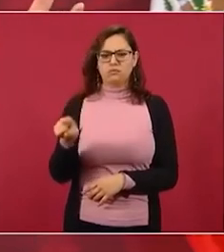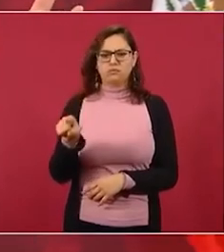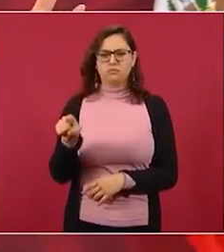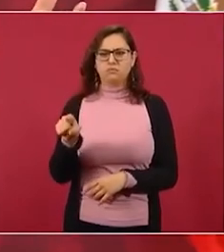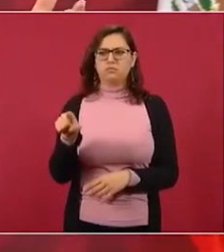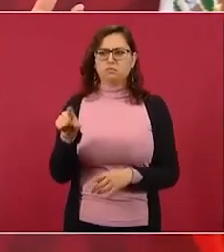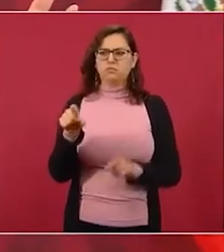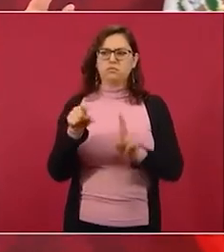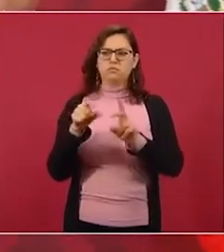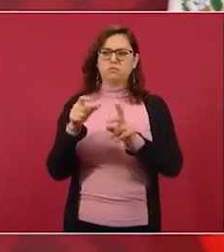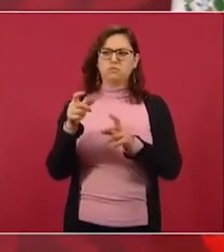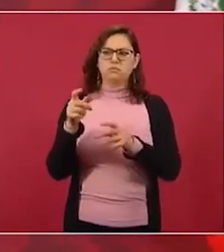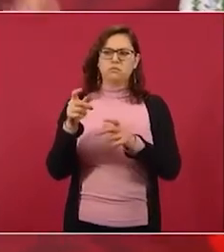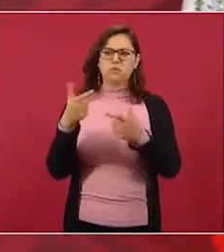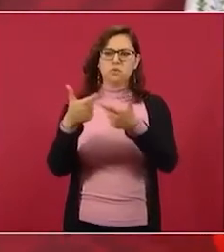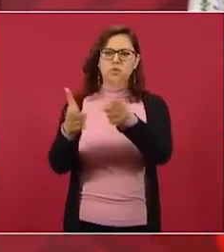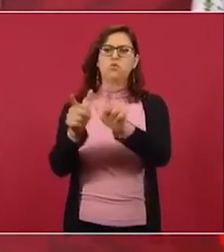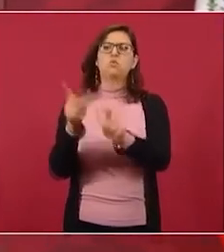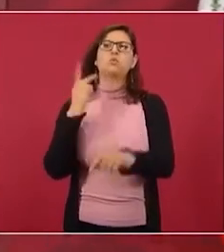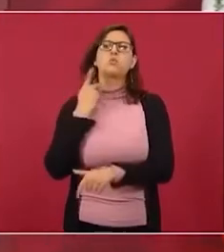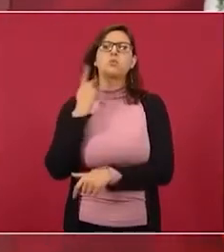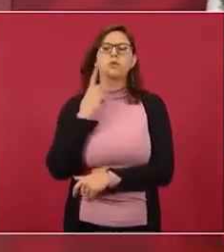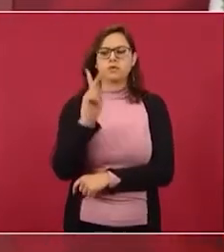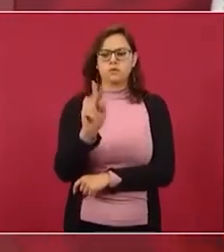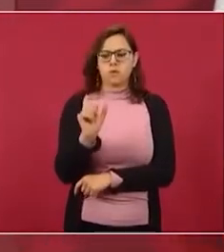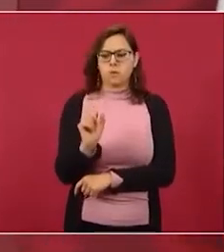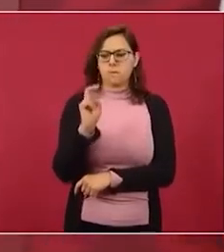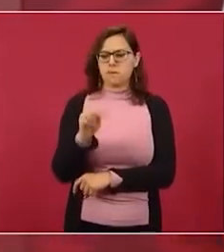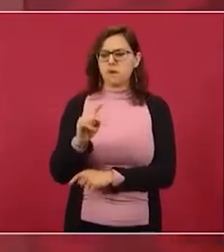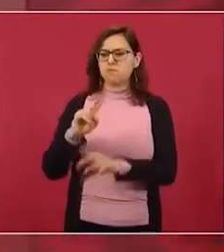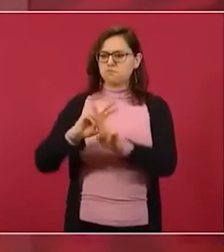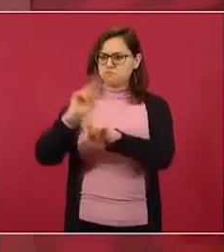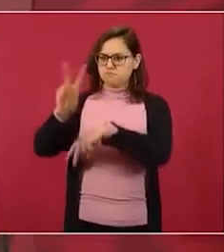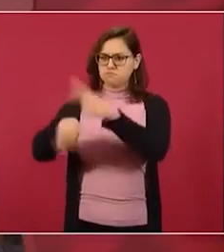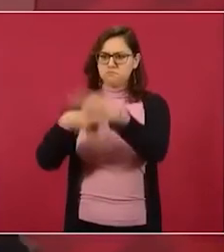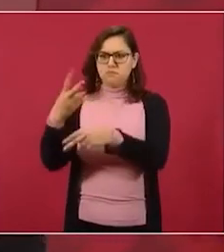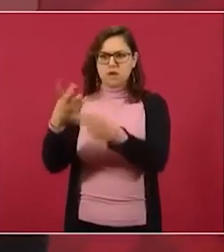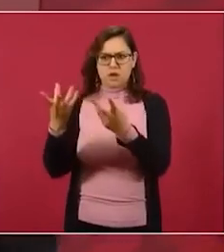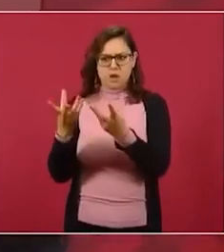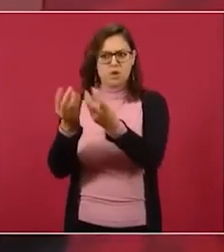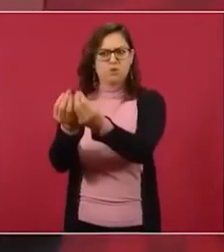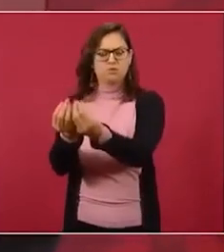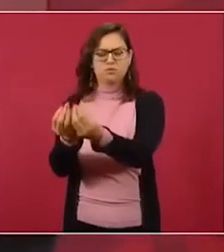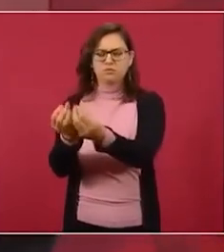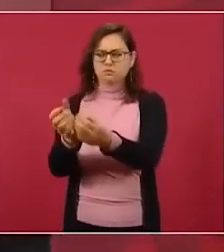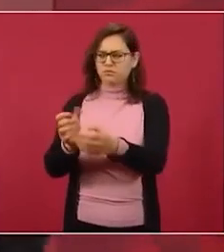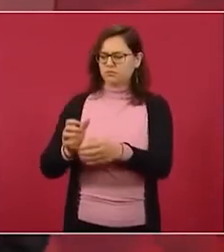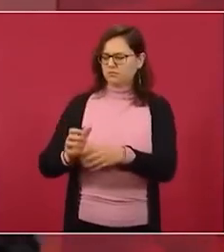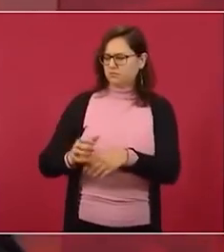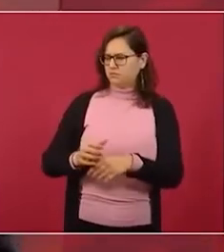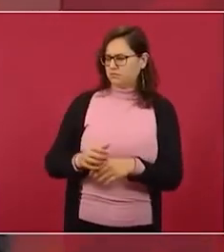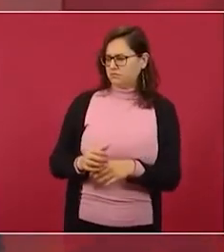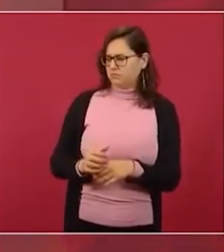imagínense el director coordinador